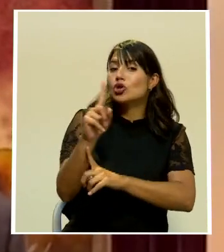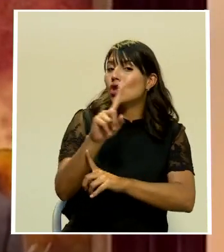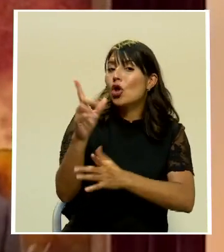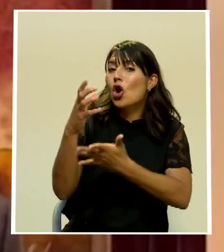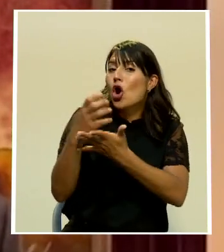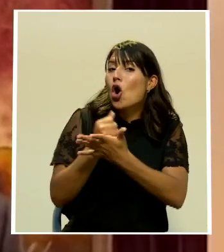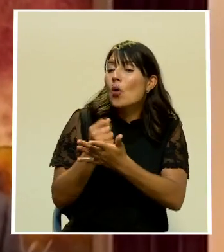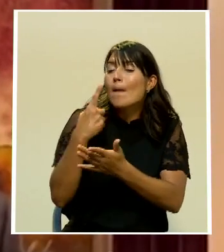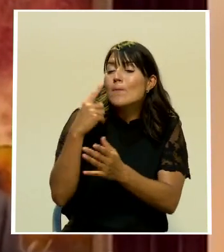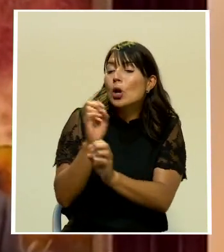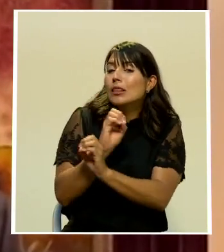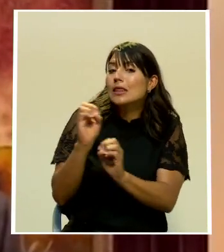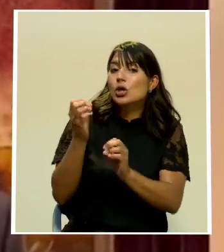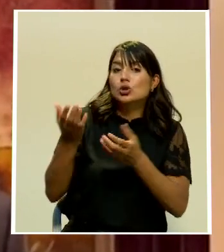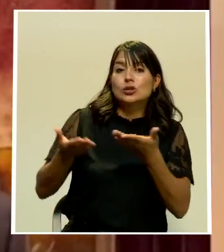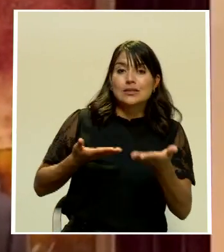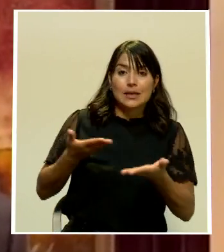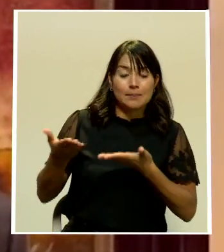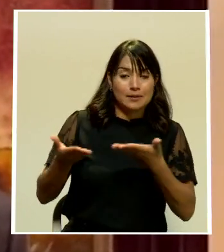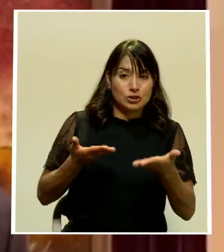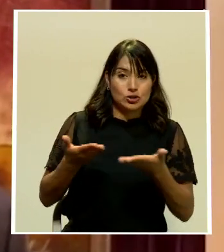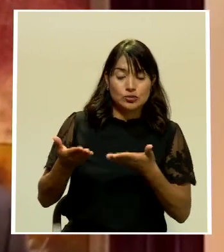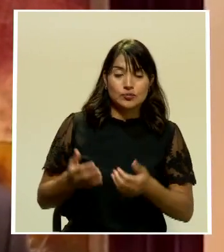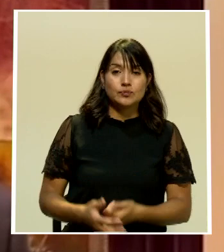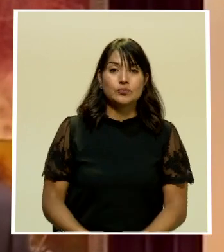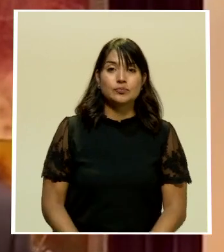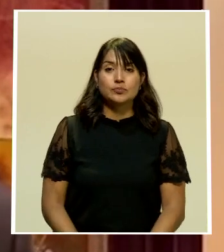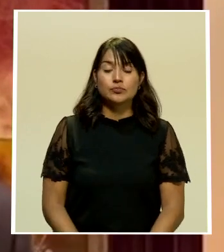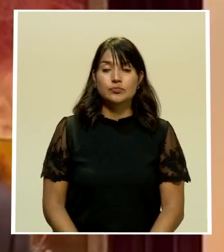ninguno de sus servicios institucionales.